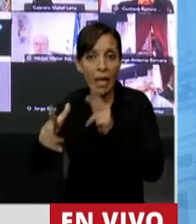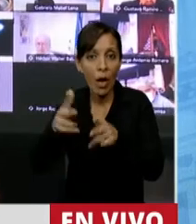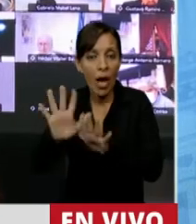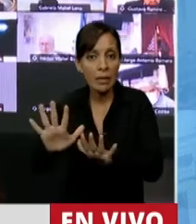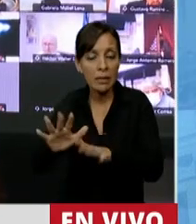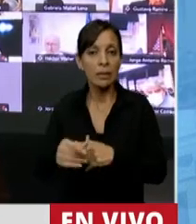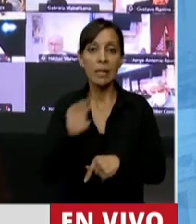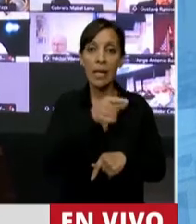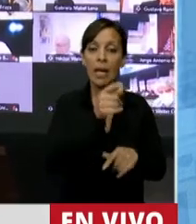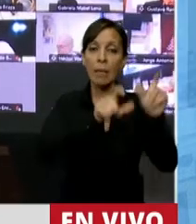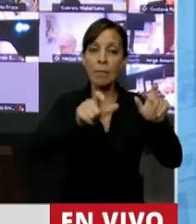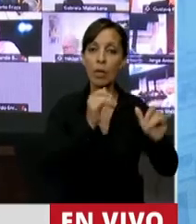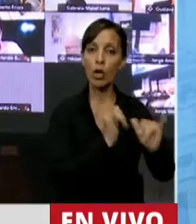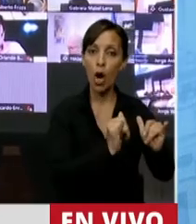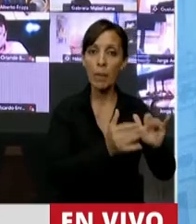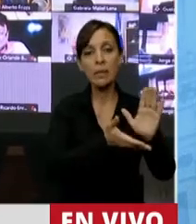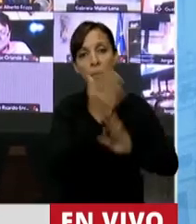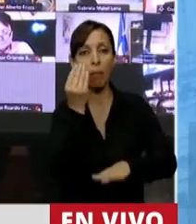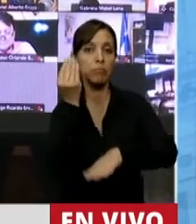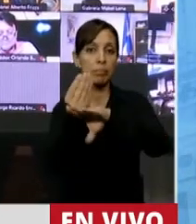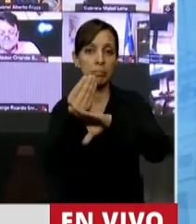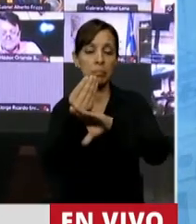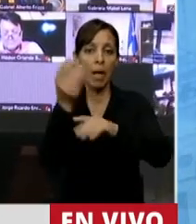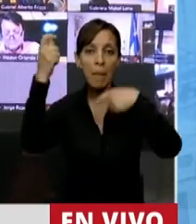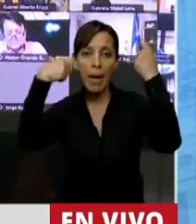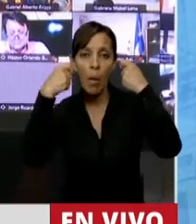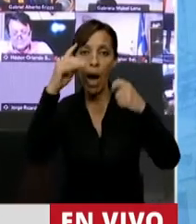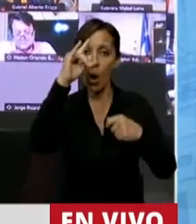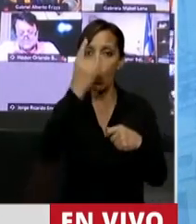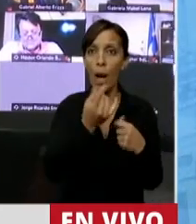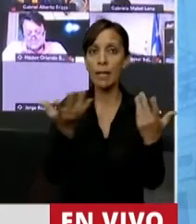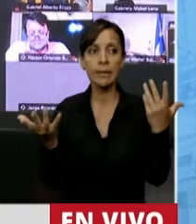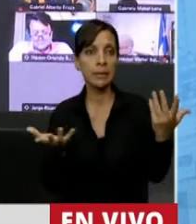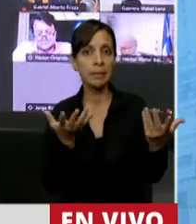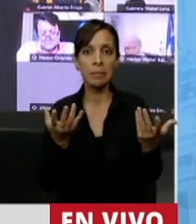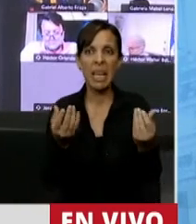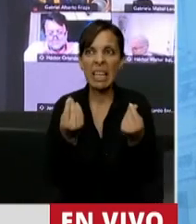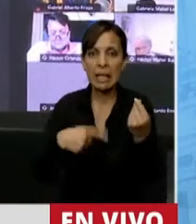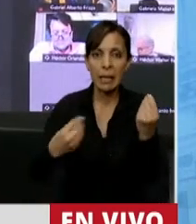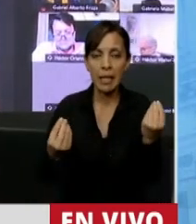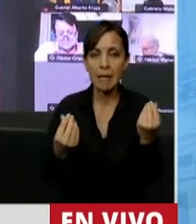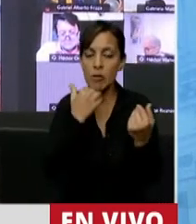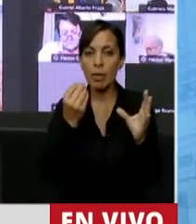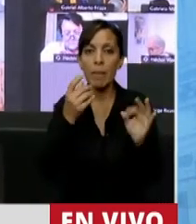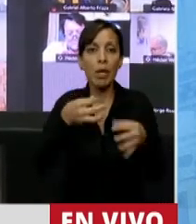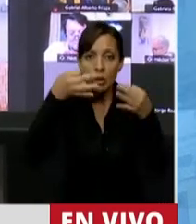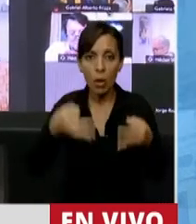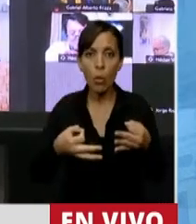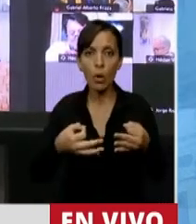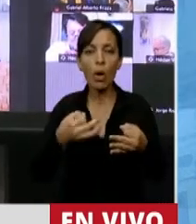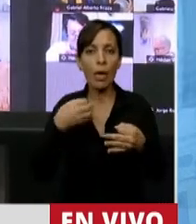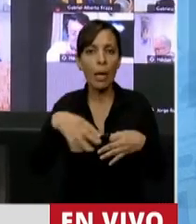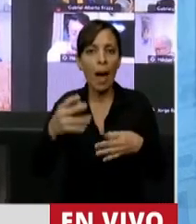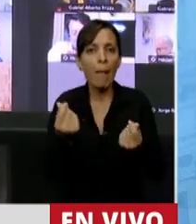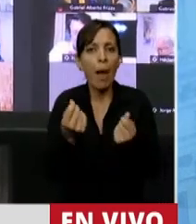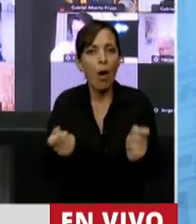Esos jóvenes quizás van al Paraguay, al Uruguay, y no saben qué es lo que van a hacer ahí, pero de lo que están seguros es que se va a premiar el